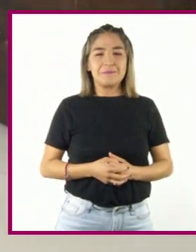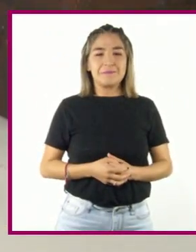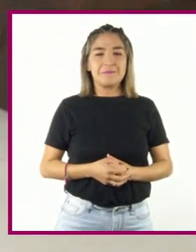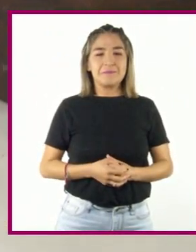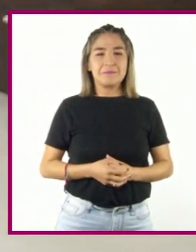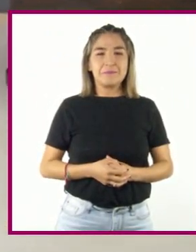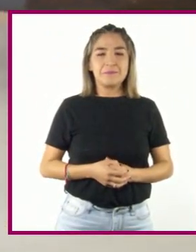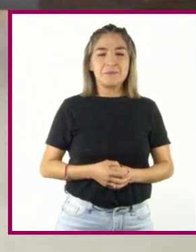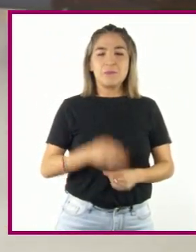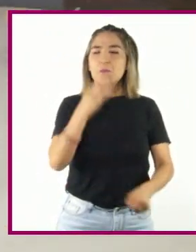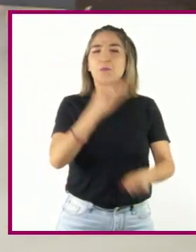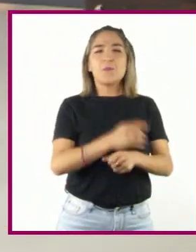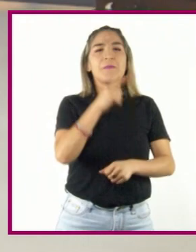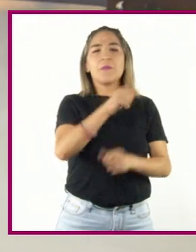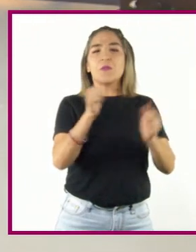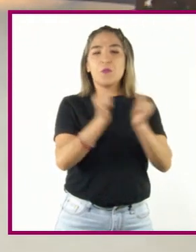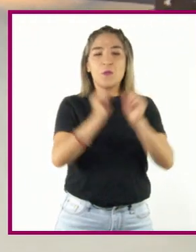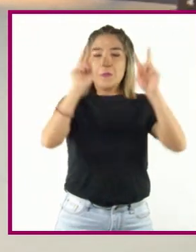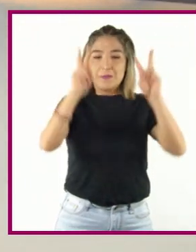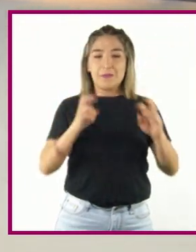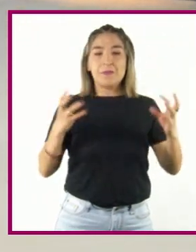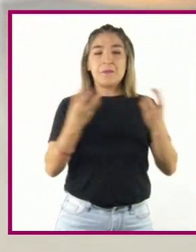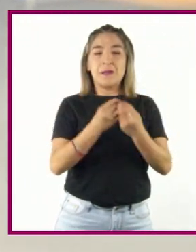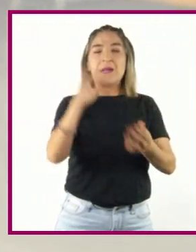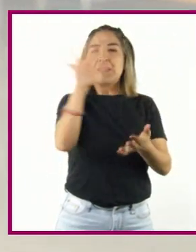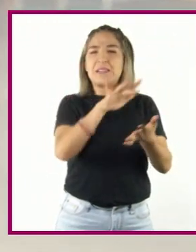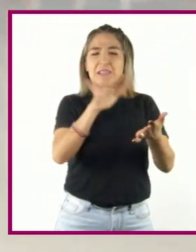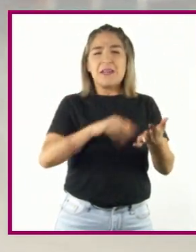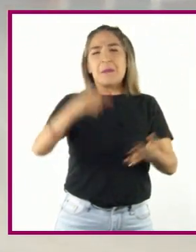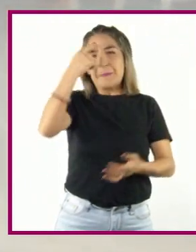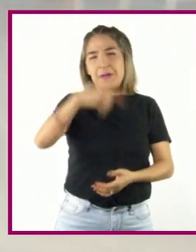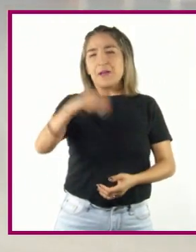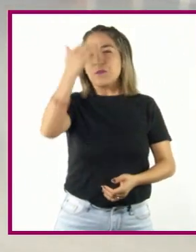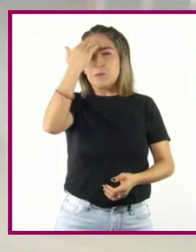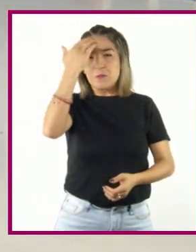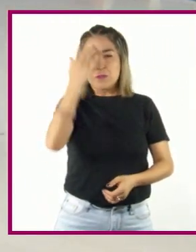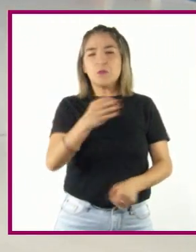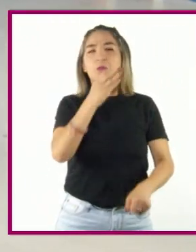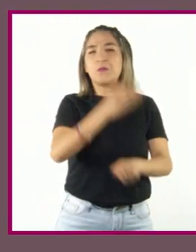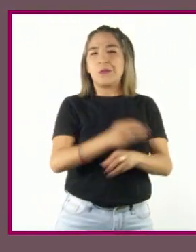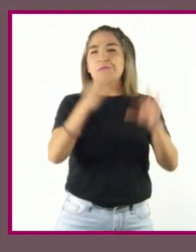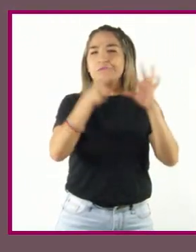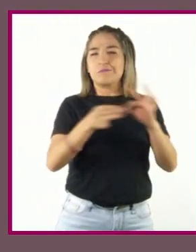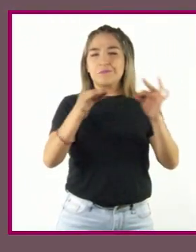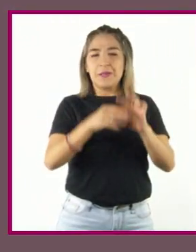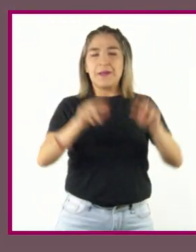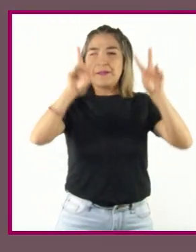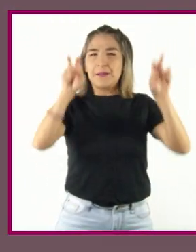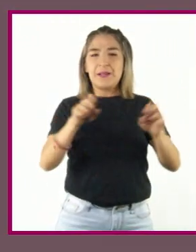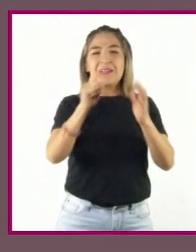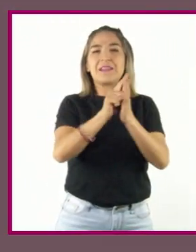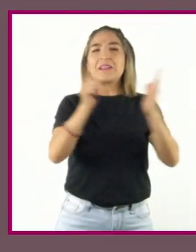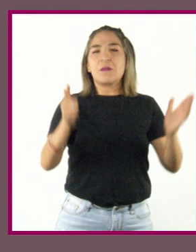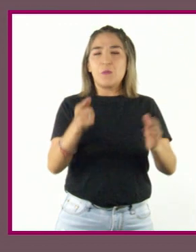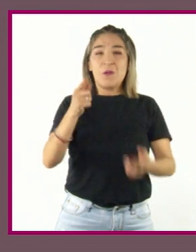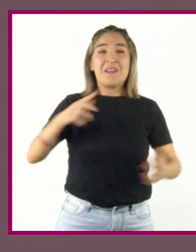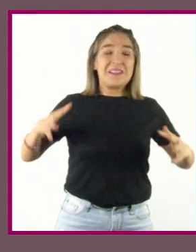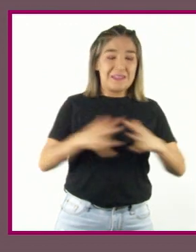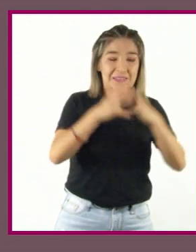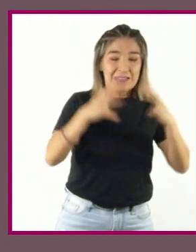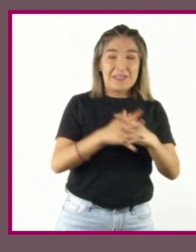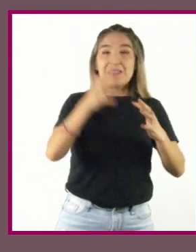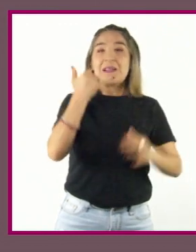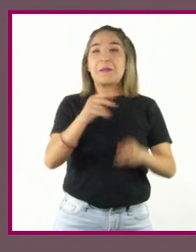Relacionado con el tema de hoy, en nuestra sección Leer para Conocer, les compartiré un fragmento del libro Guerra y Paz en el siglo